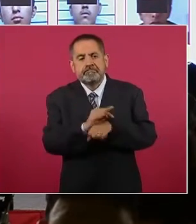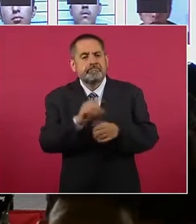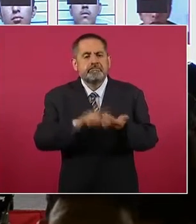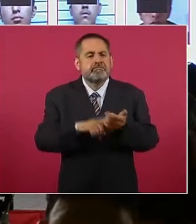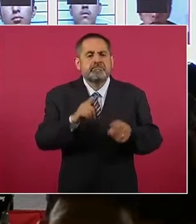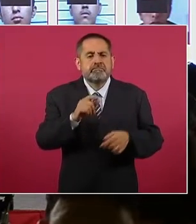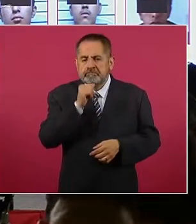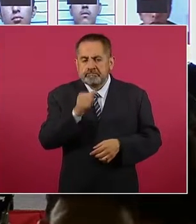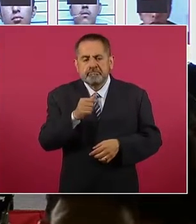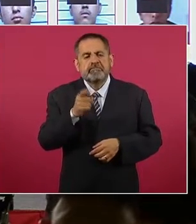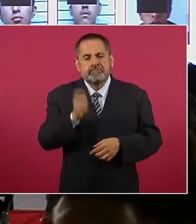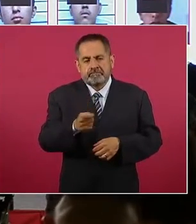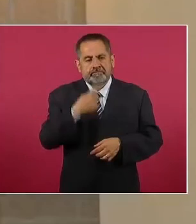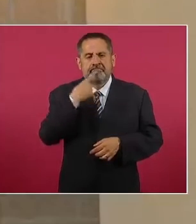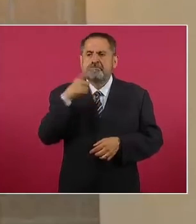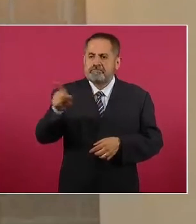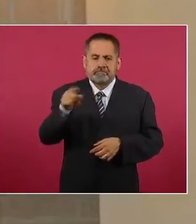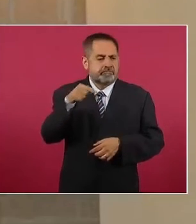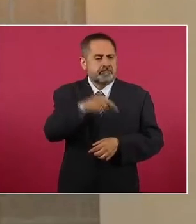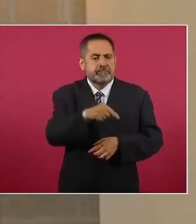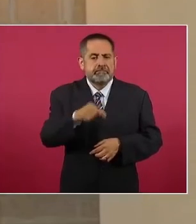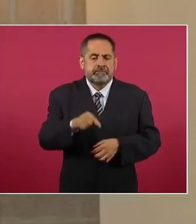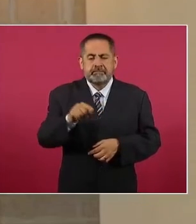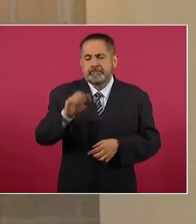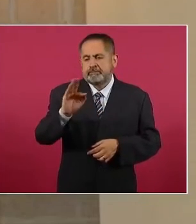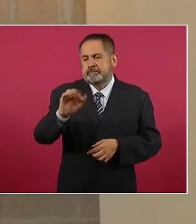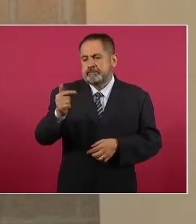República ante los jueces federales.